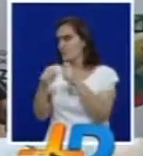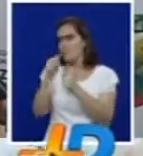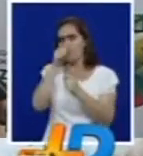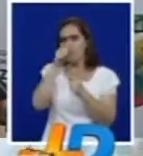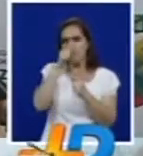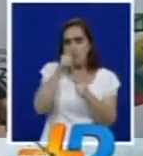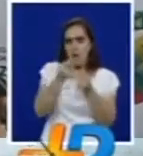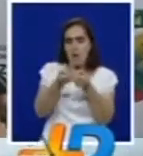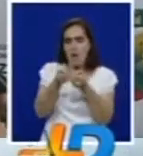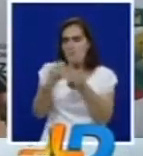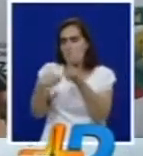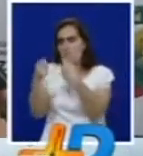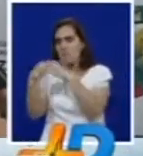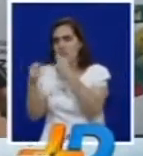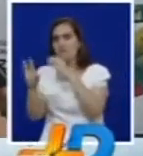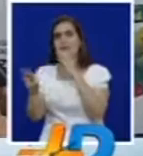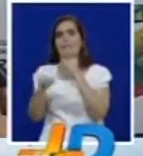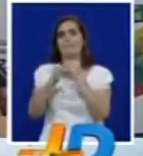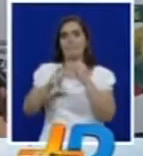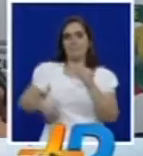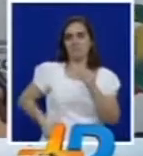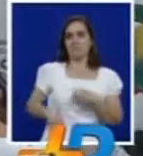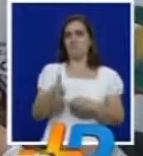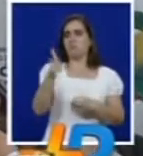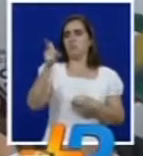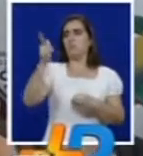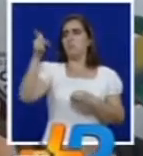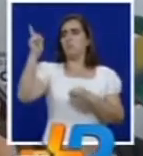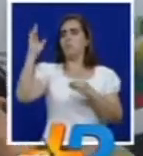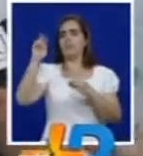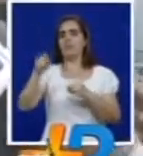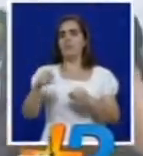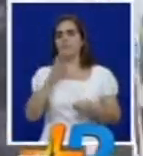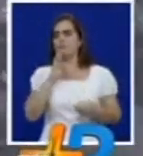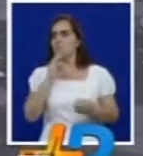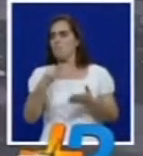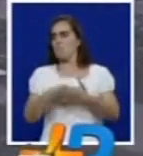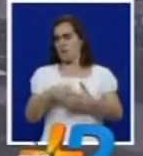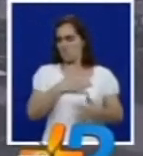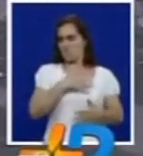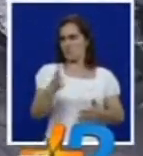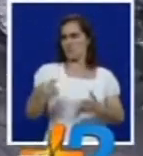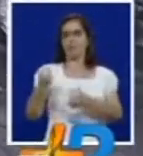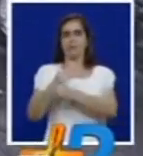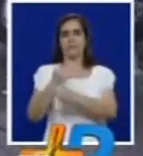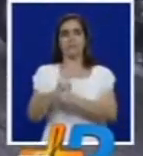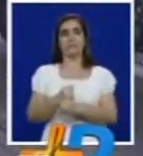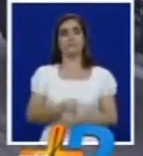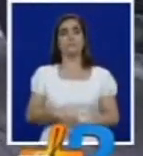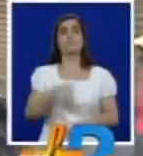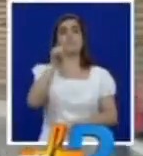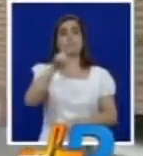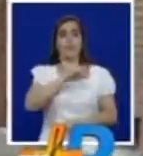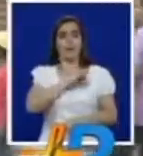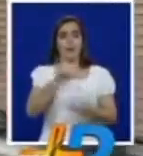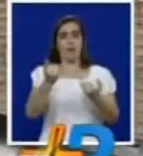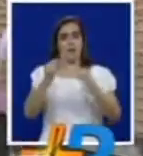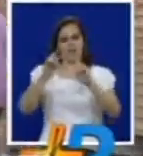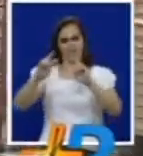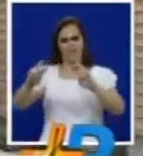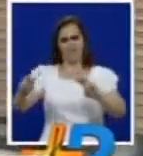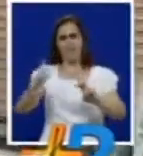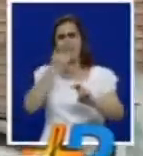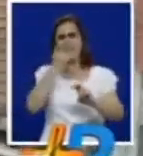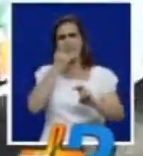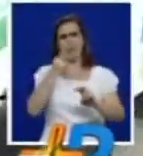menudeo, se dedicaban al sicariato o al homicidio selectivo al mejor postor. También en Cali, las autoridades investigan los móviles de